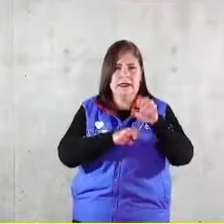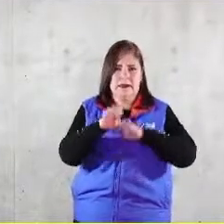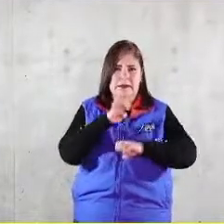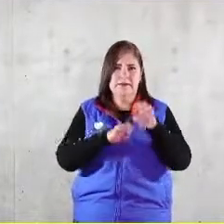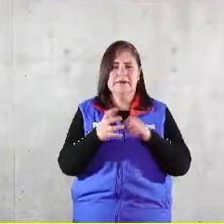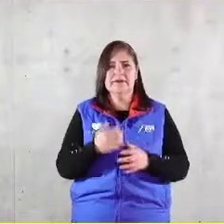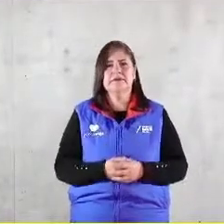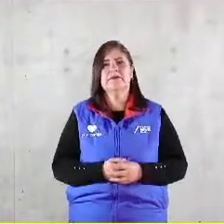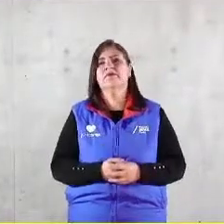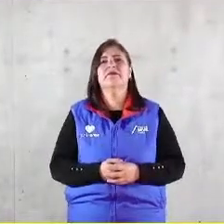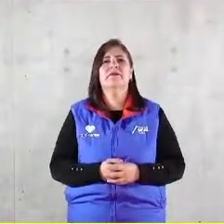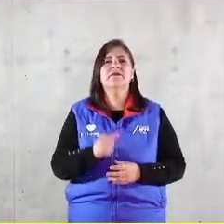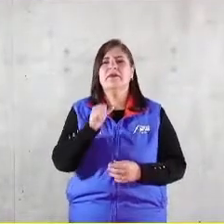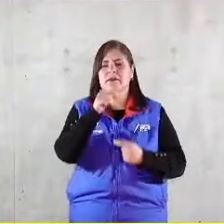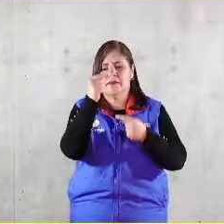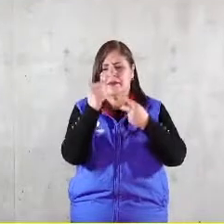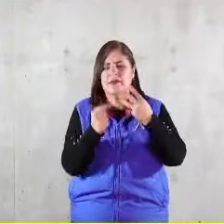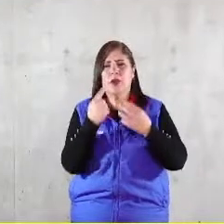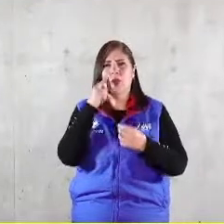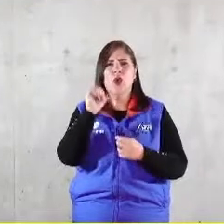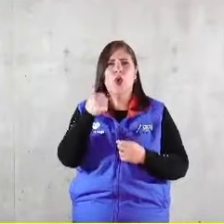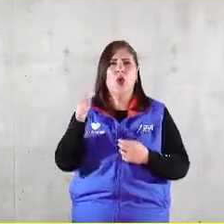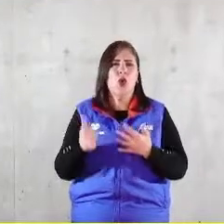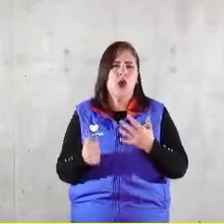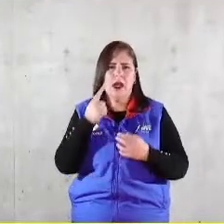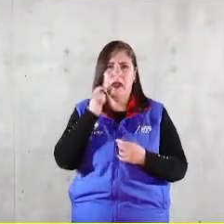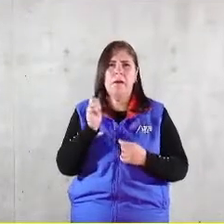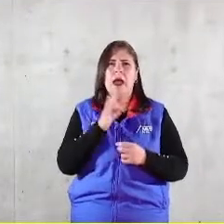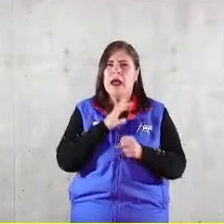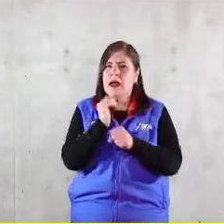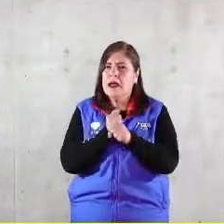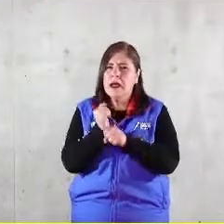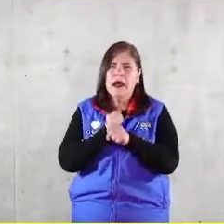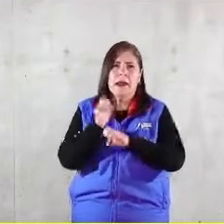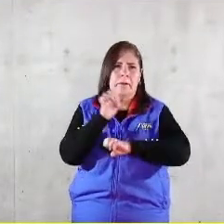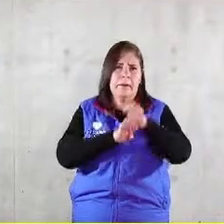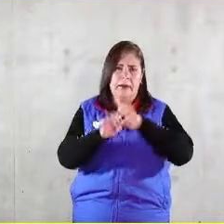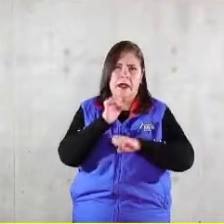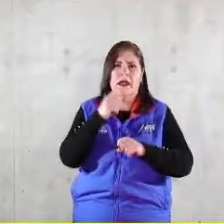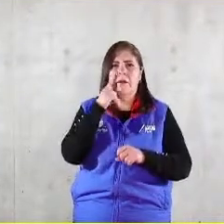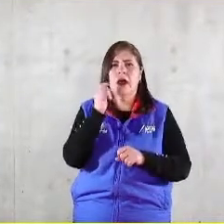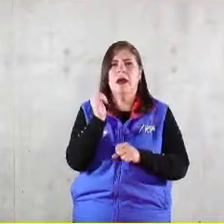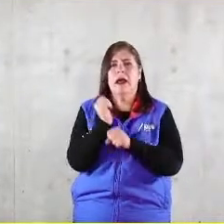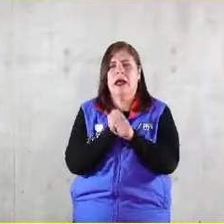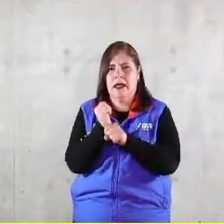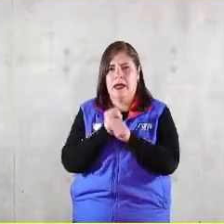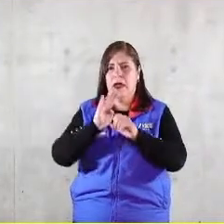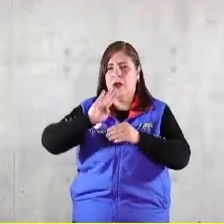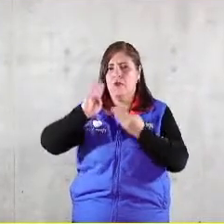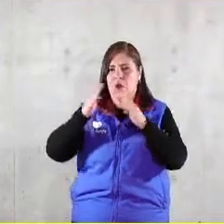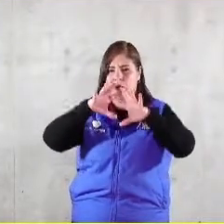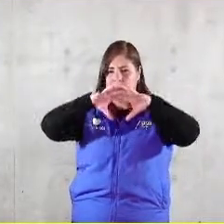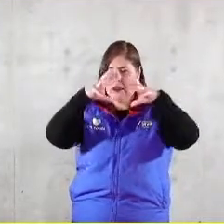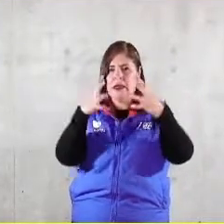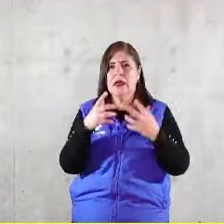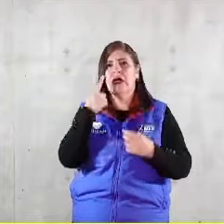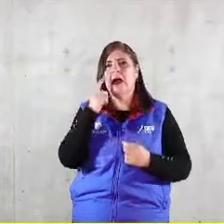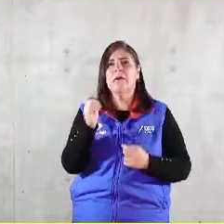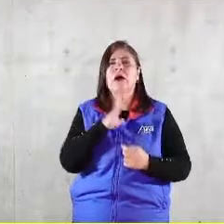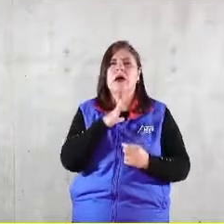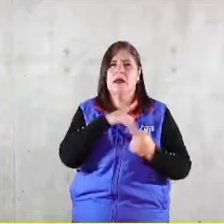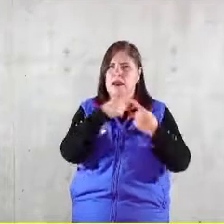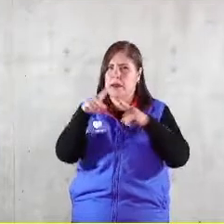Otras cosas que se han estudiado en las empresas. Este es un estudio que se hizo a nivel mundial con